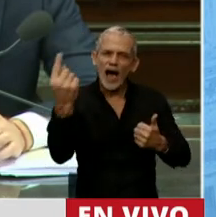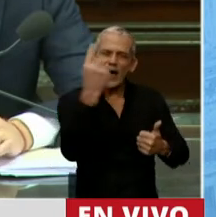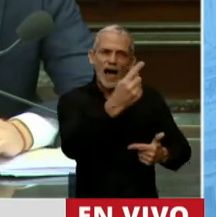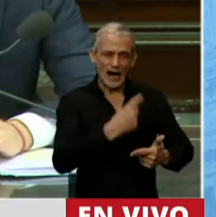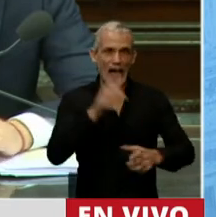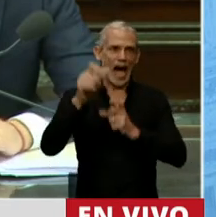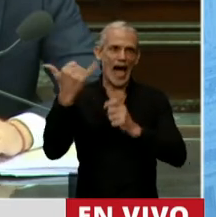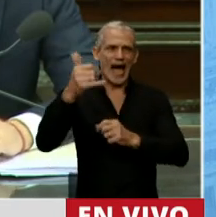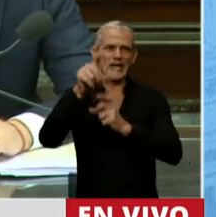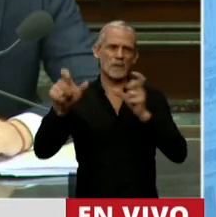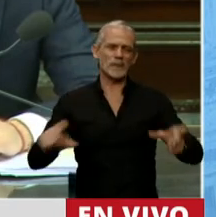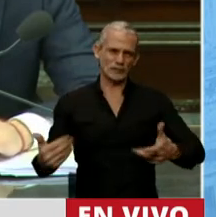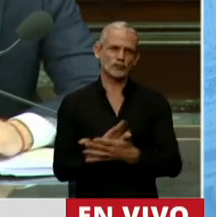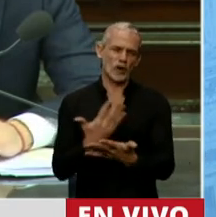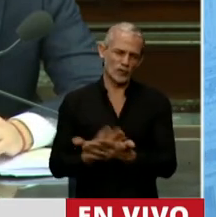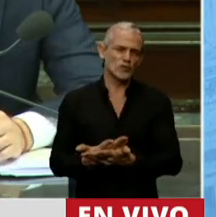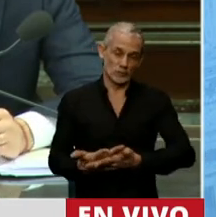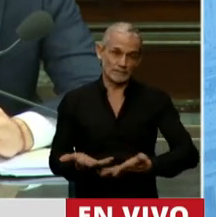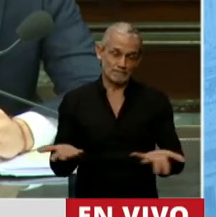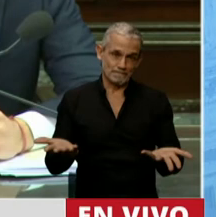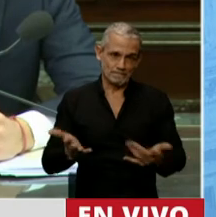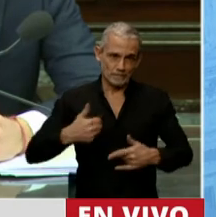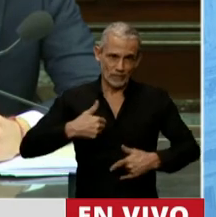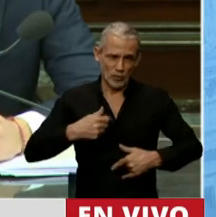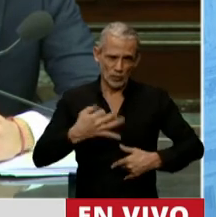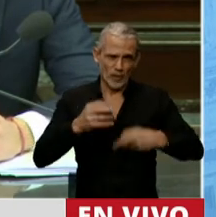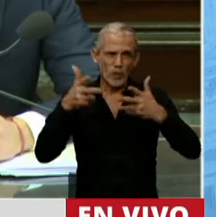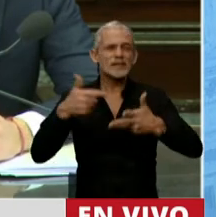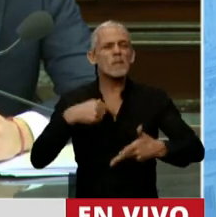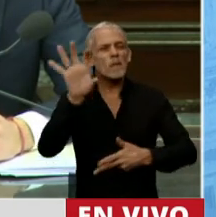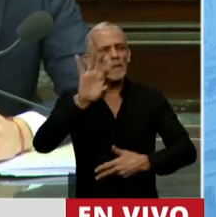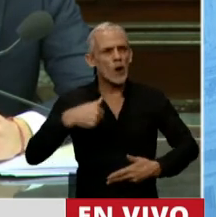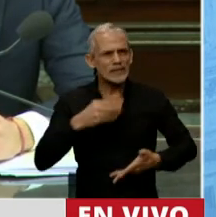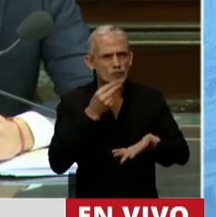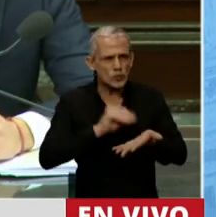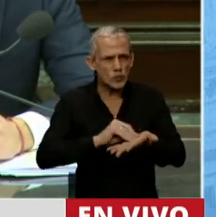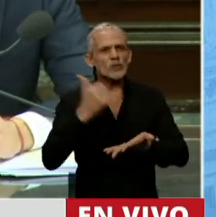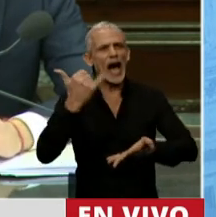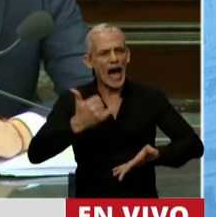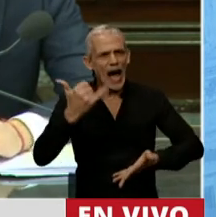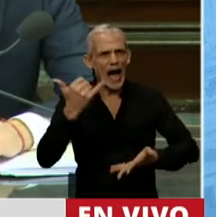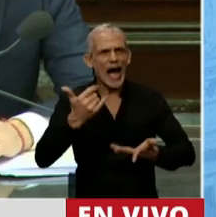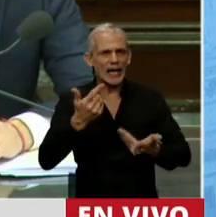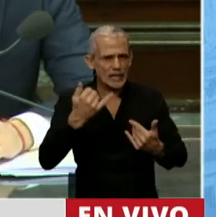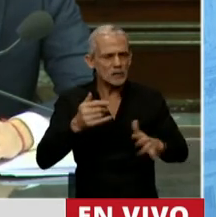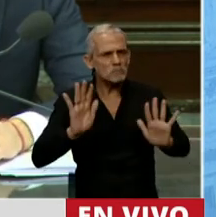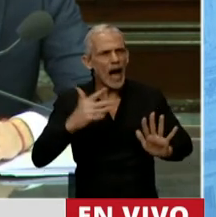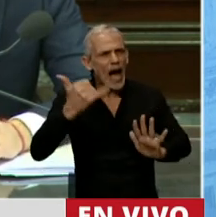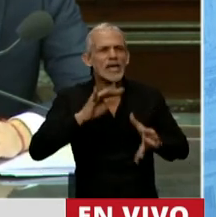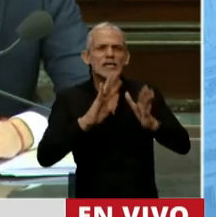gente que la está pasando mal, muy mal. Pero yo debo decir que hoy en mi provincia tenemos una puerta, tenemos muchas puertas